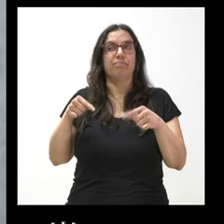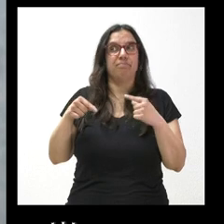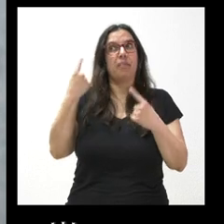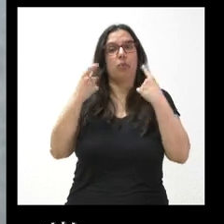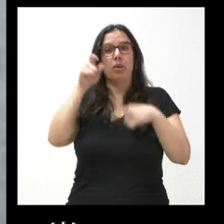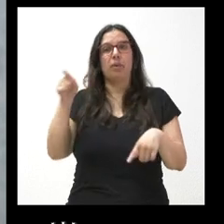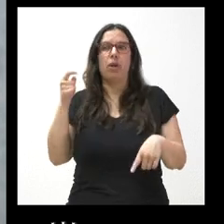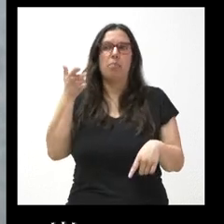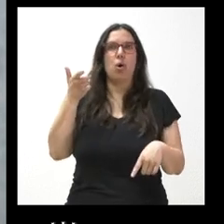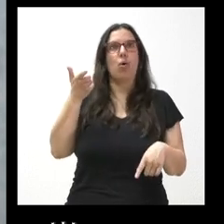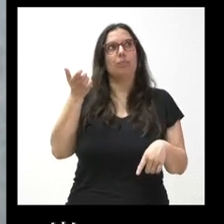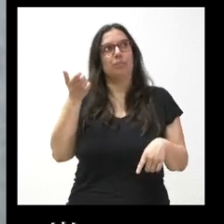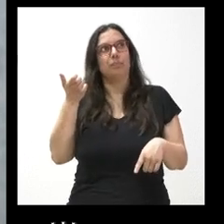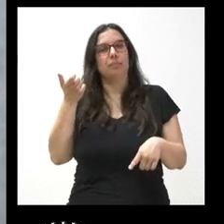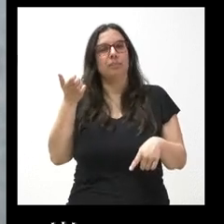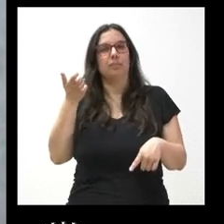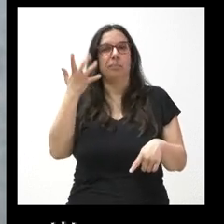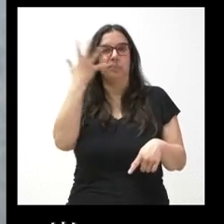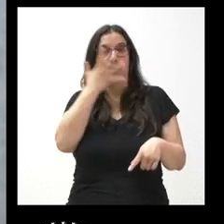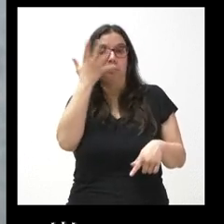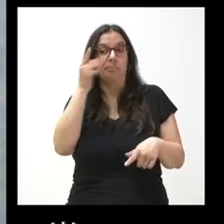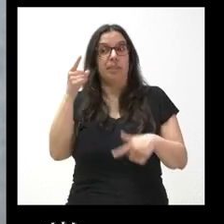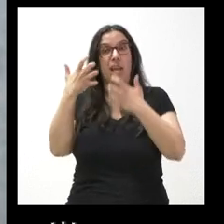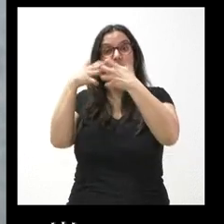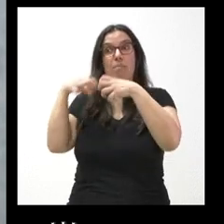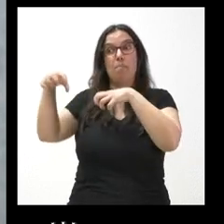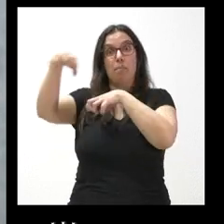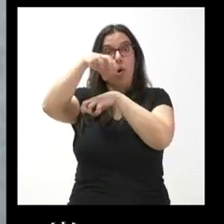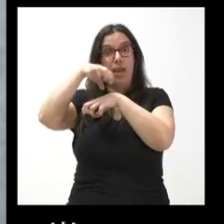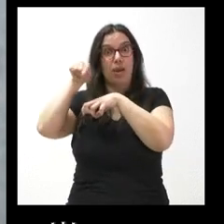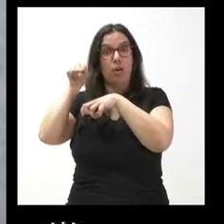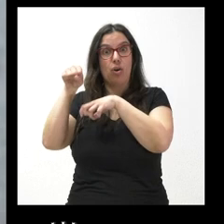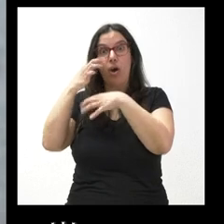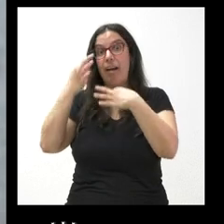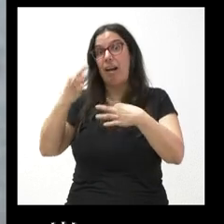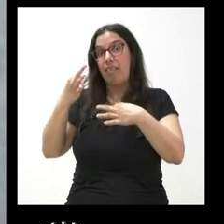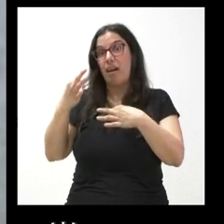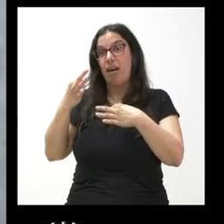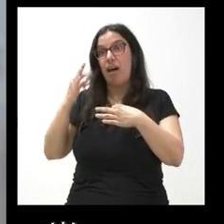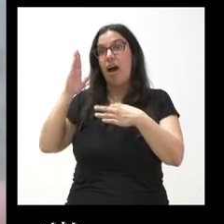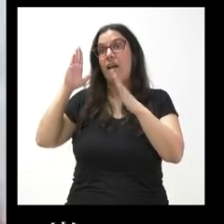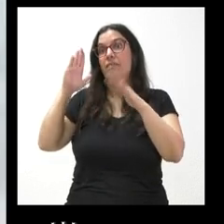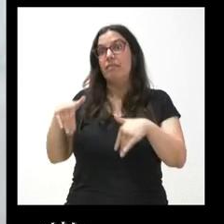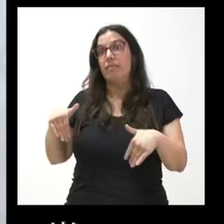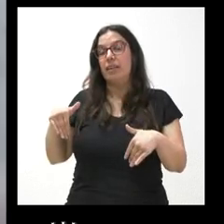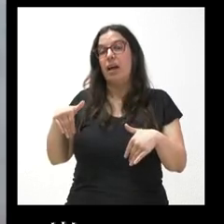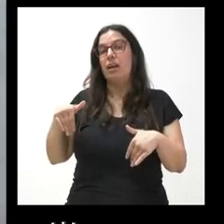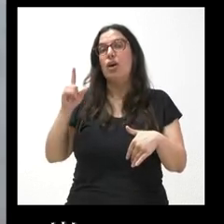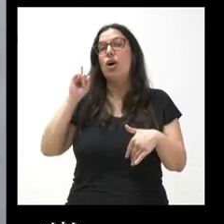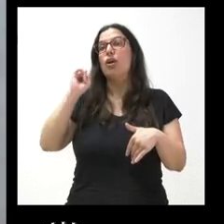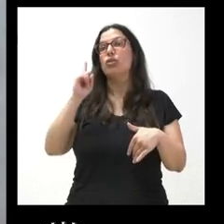que están empezando a sospechar que este polígono industrial, al final y en un futuro, sirva para, abro comillas,